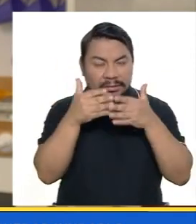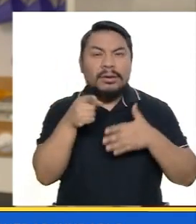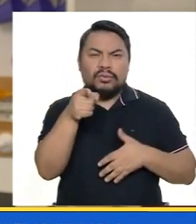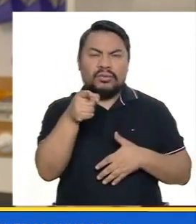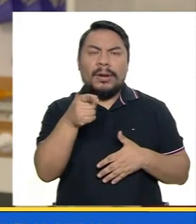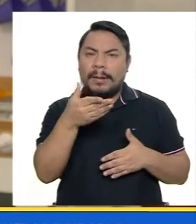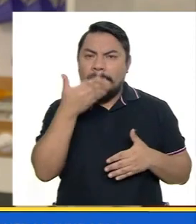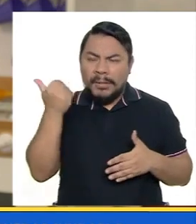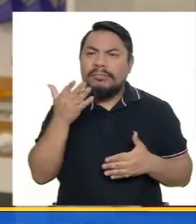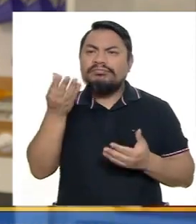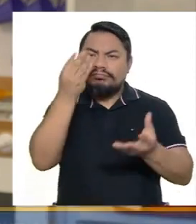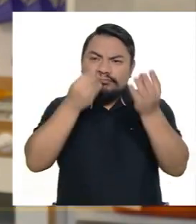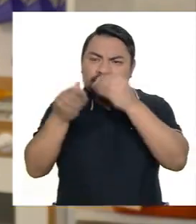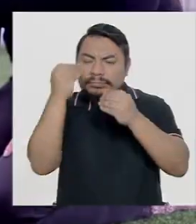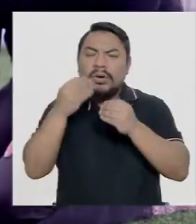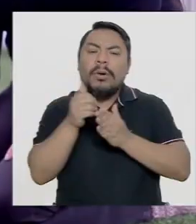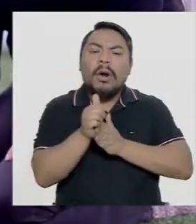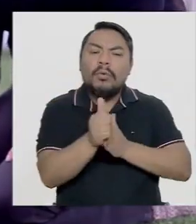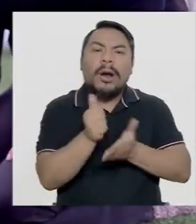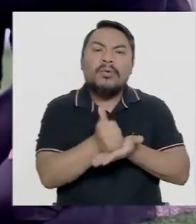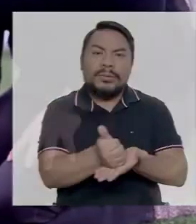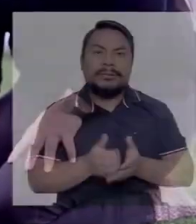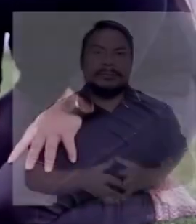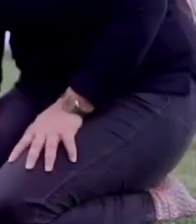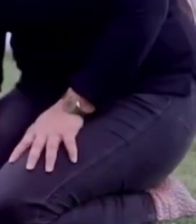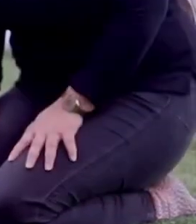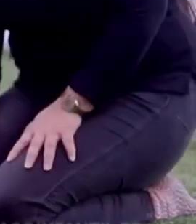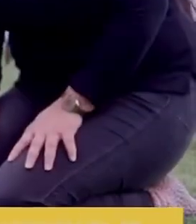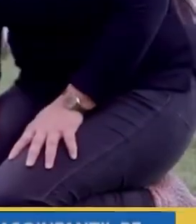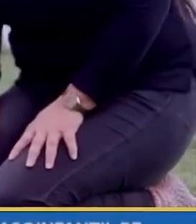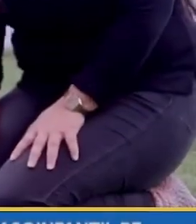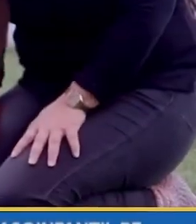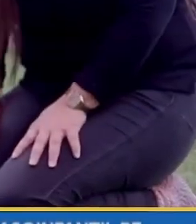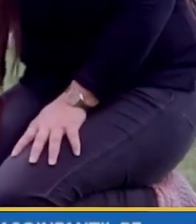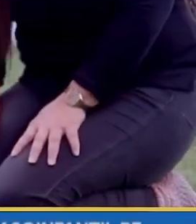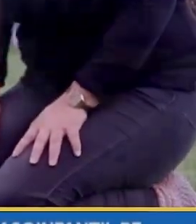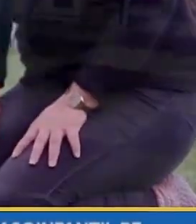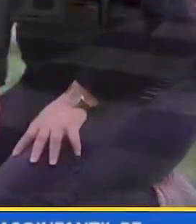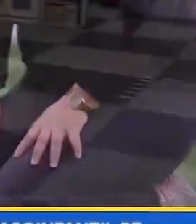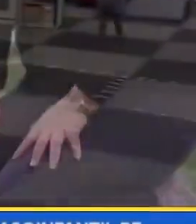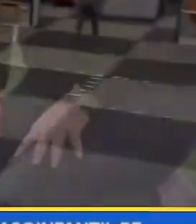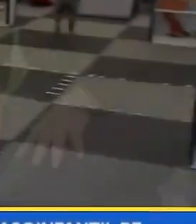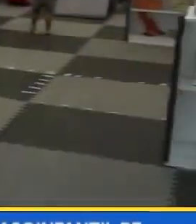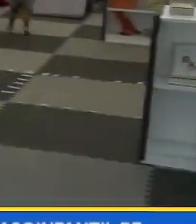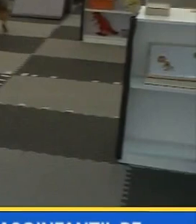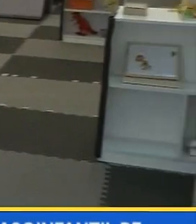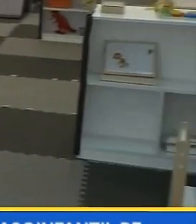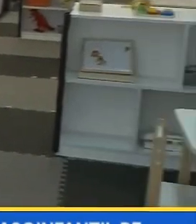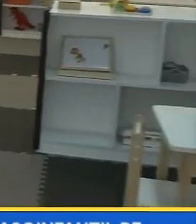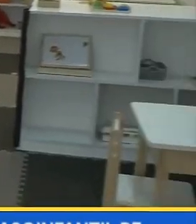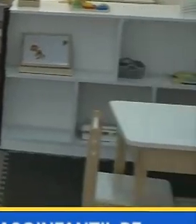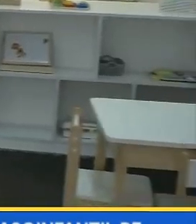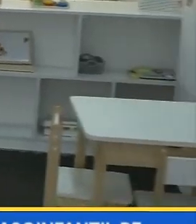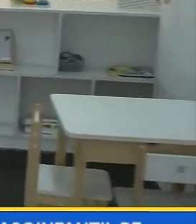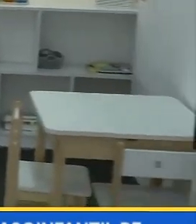que puedas acompañarlo puedas ayudarlo ¡Ahora, la vida! ¡Hasta, la